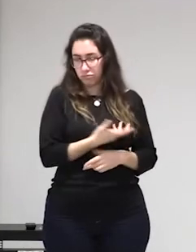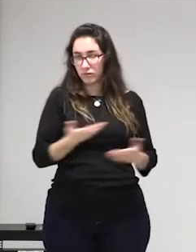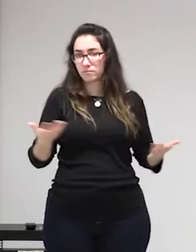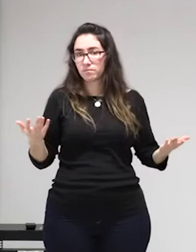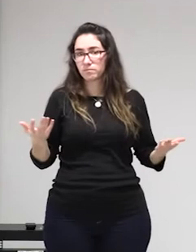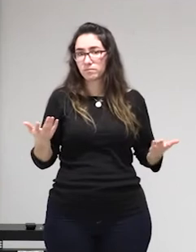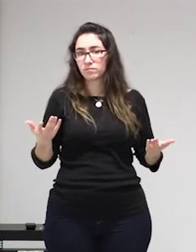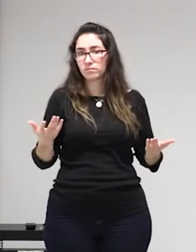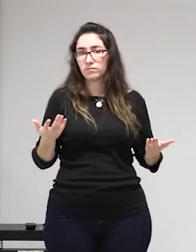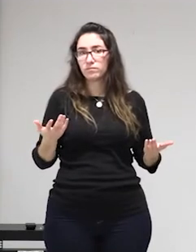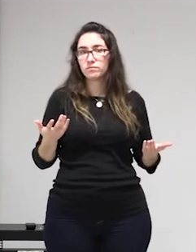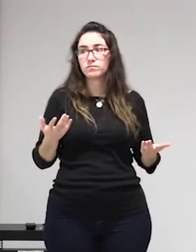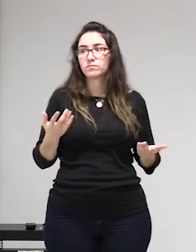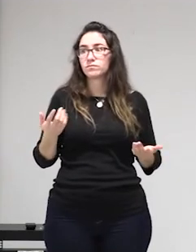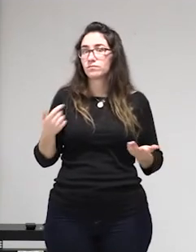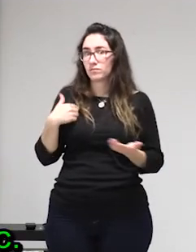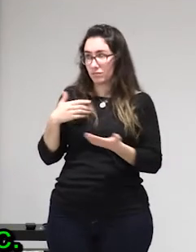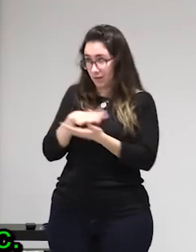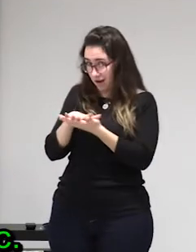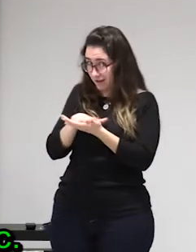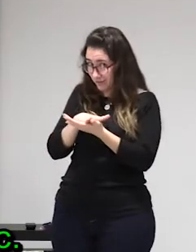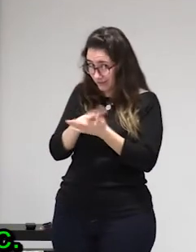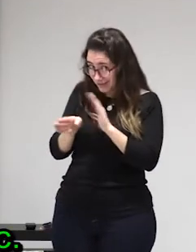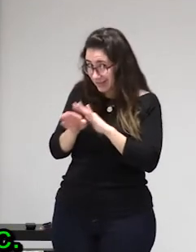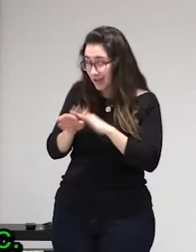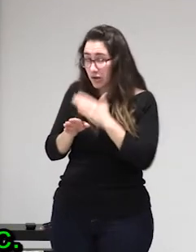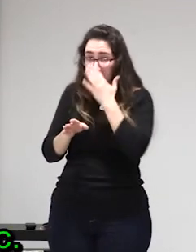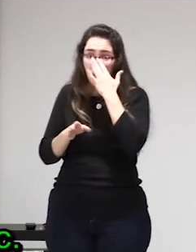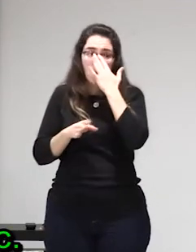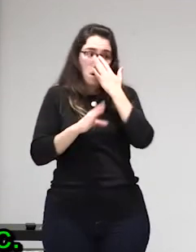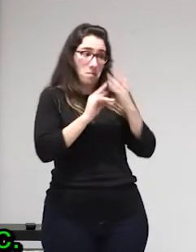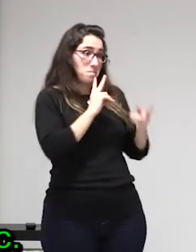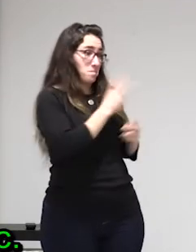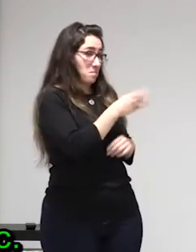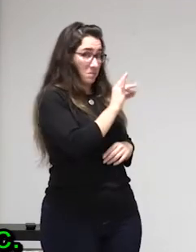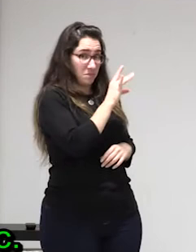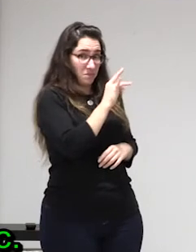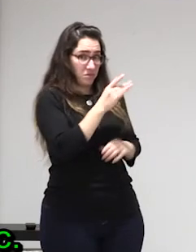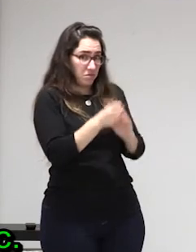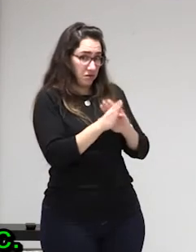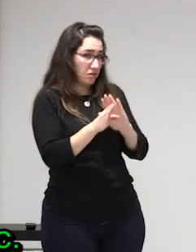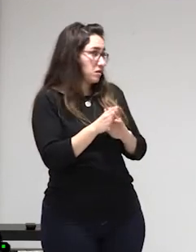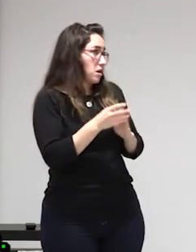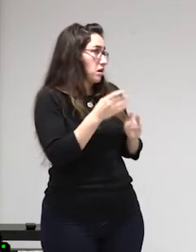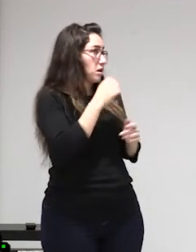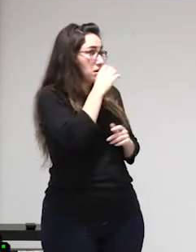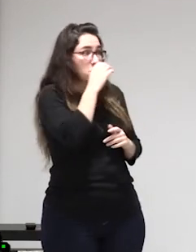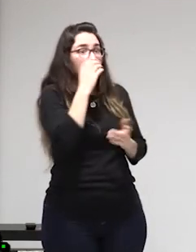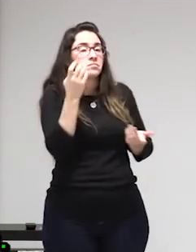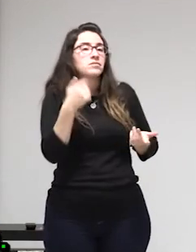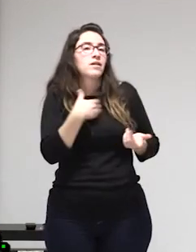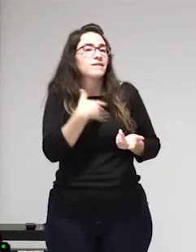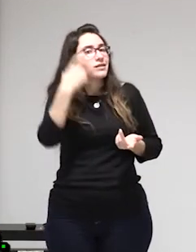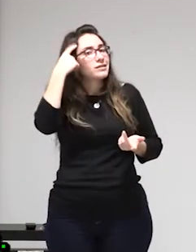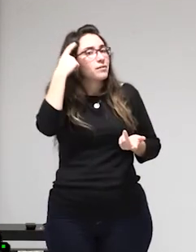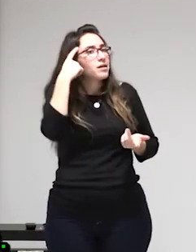Francia desde que se aprobó la ley abolicionista bueno ahora proliferan los robos las violaciones a las compañeras etc las compañeras de la